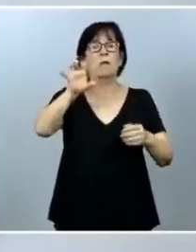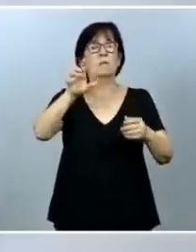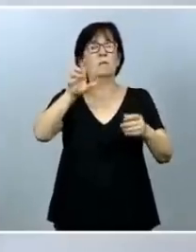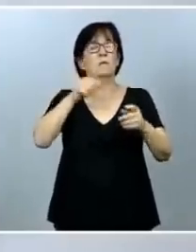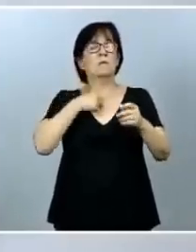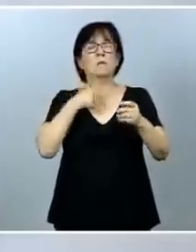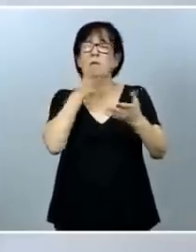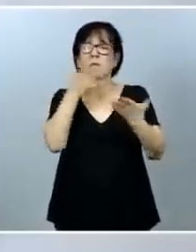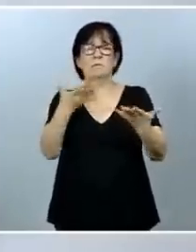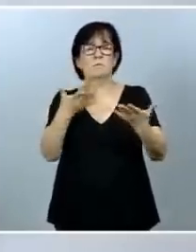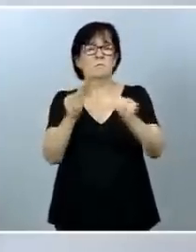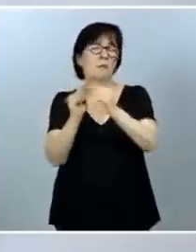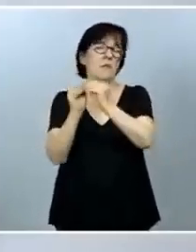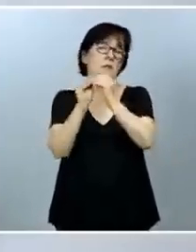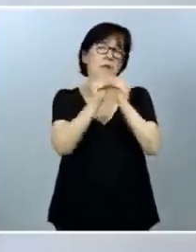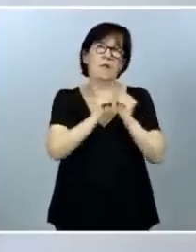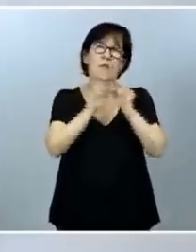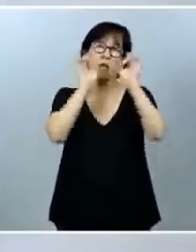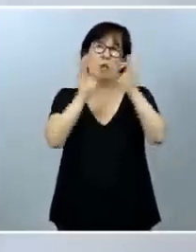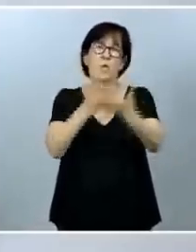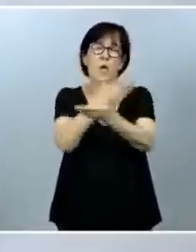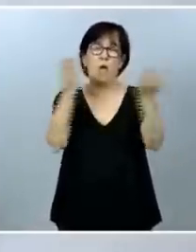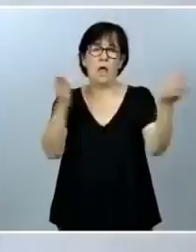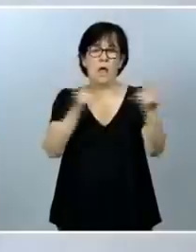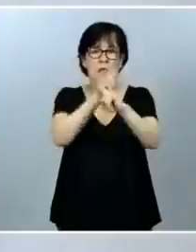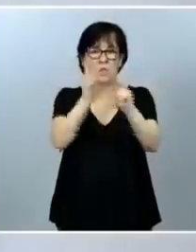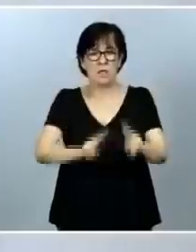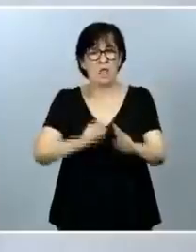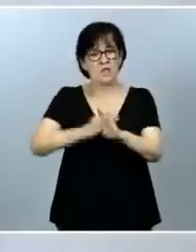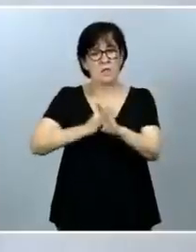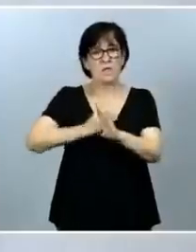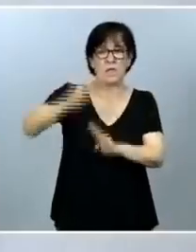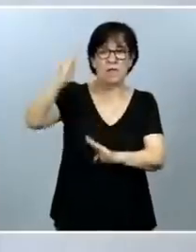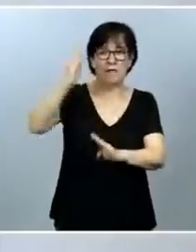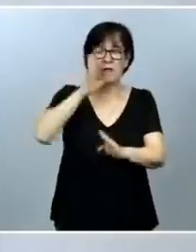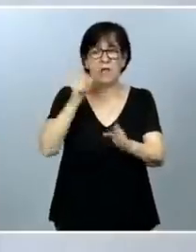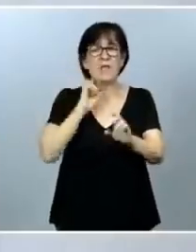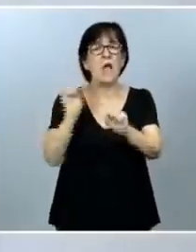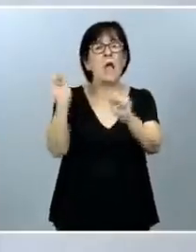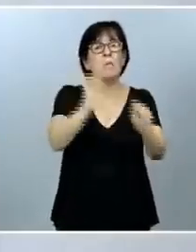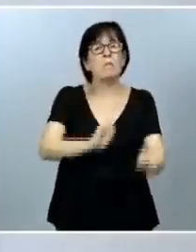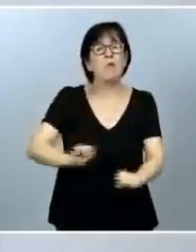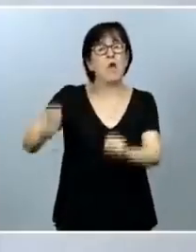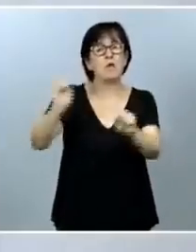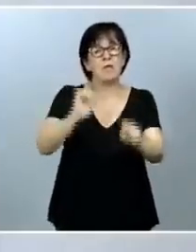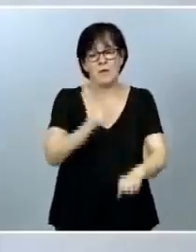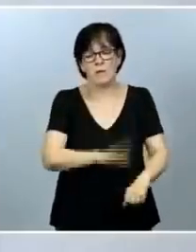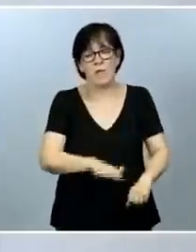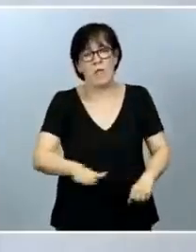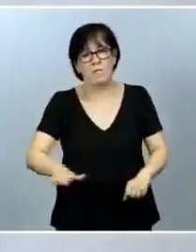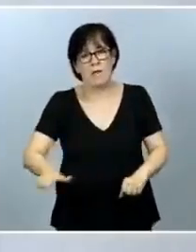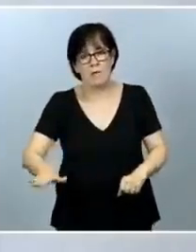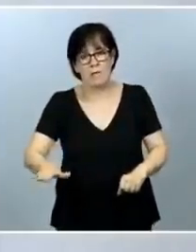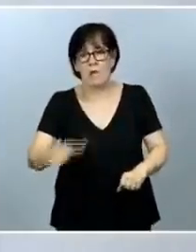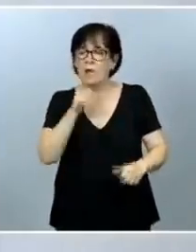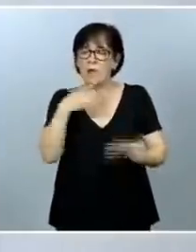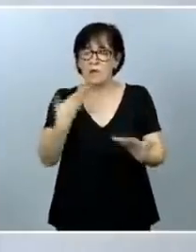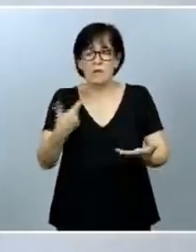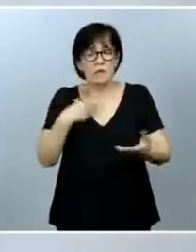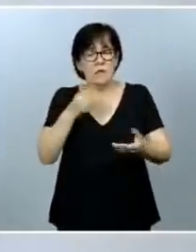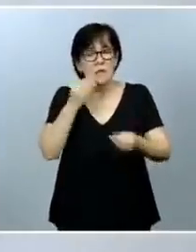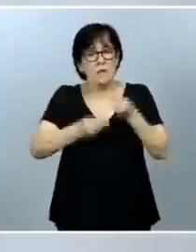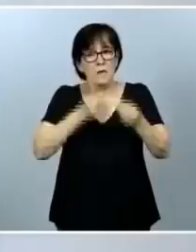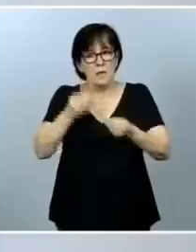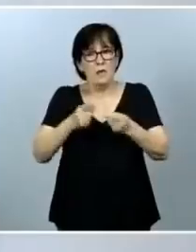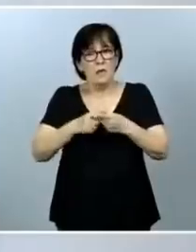estándares internacionales más altos en lo que se refiere a la protección de la infancia y nos ponemos al día respecto a las